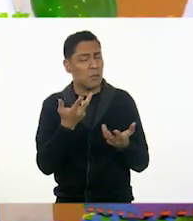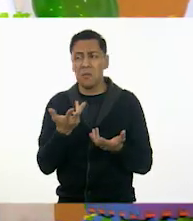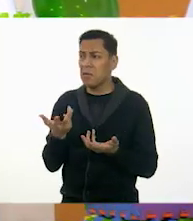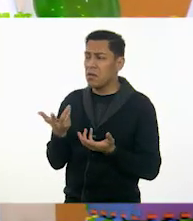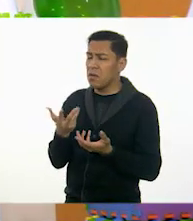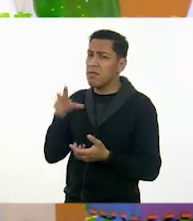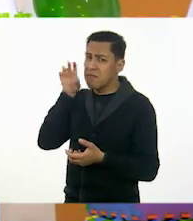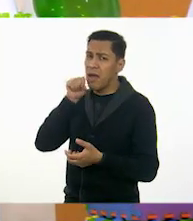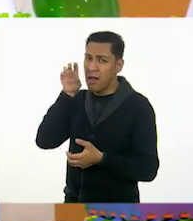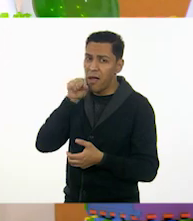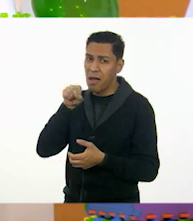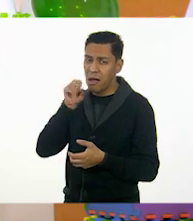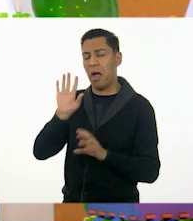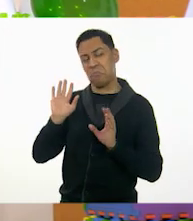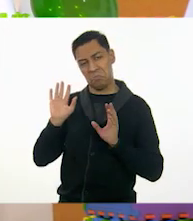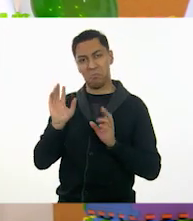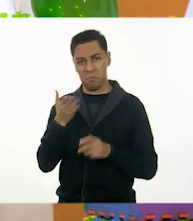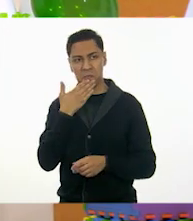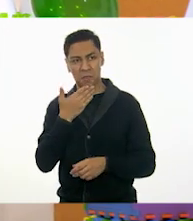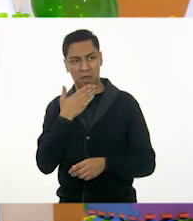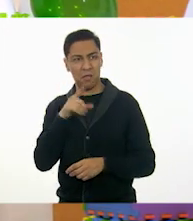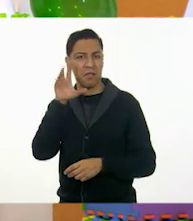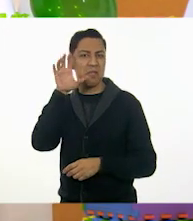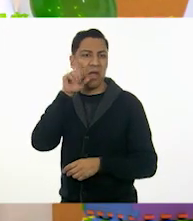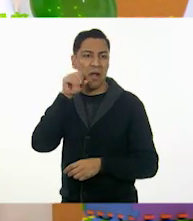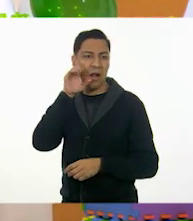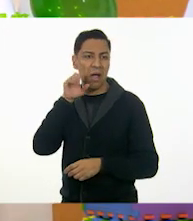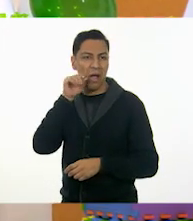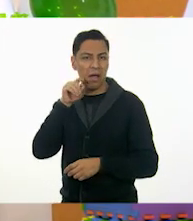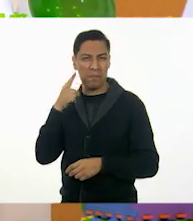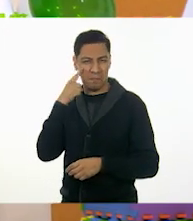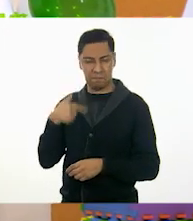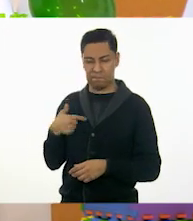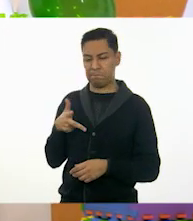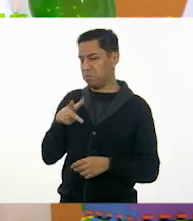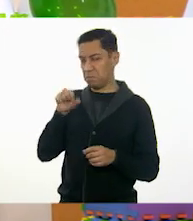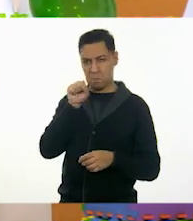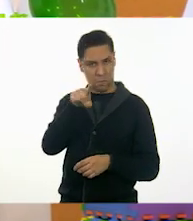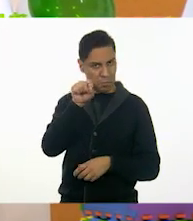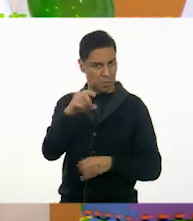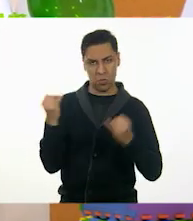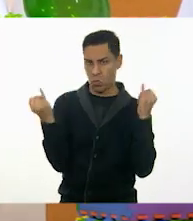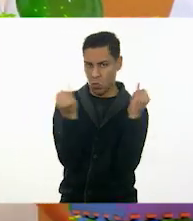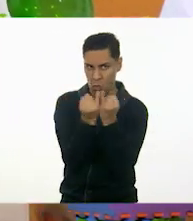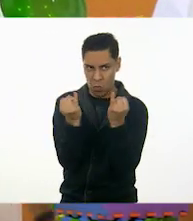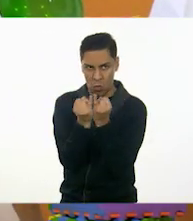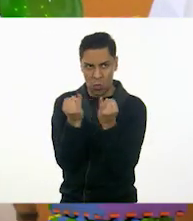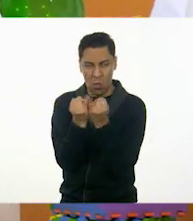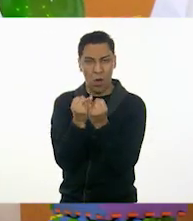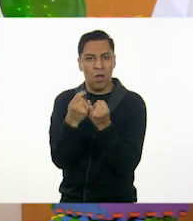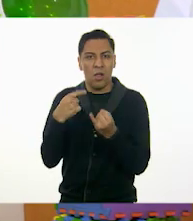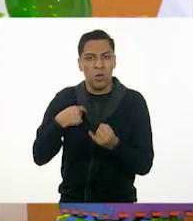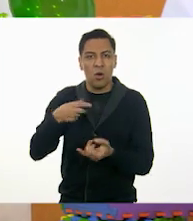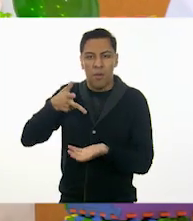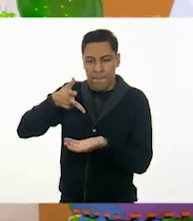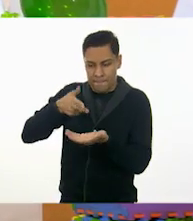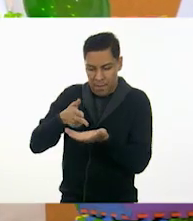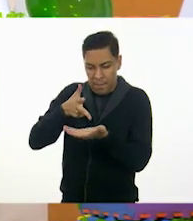el naranja me gusta. Es de la misma gama. Sí, de los colores cálidos. Ok, lo mismo. Lo vamos a cortar